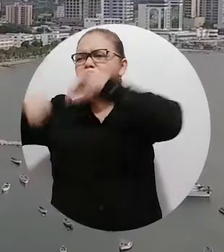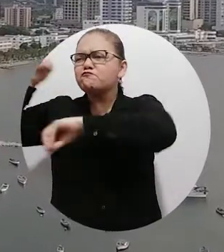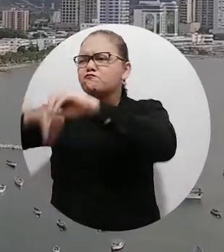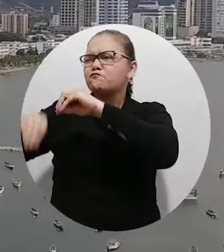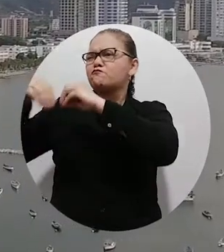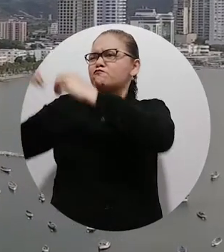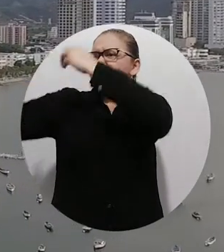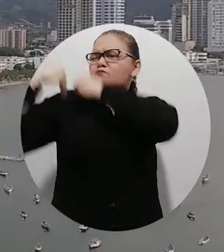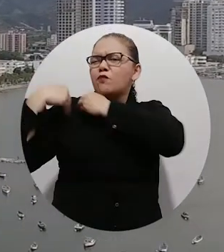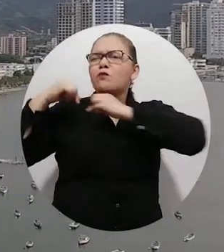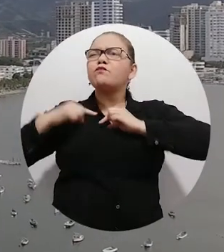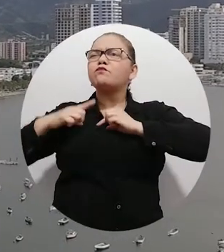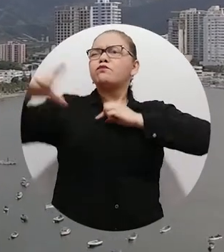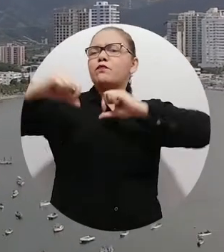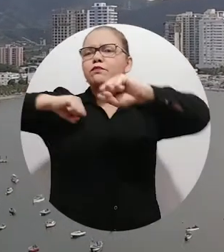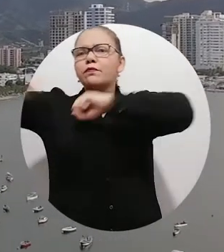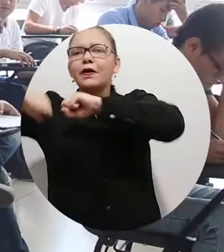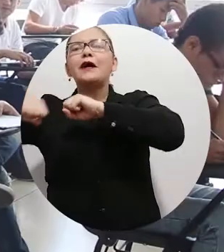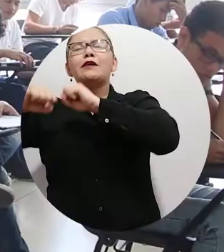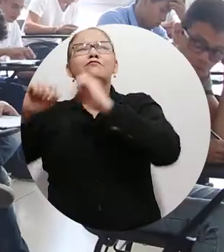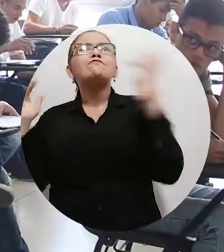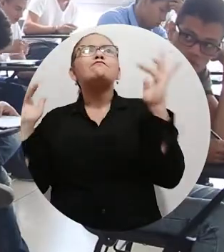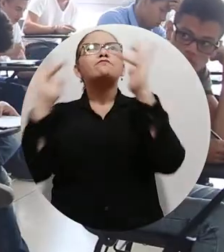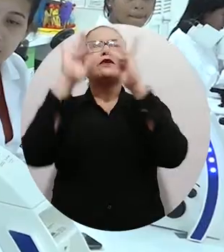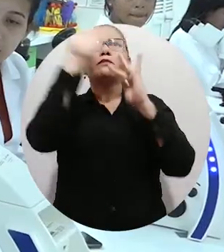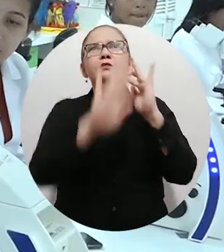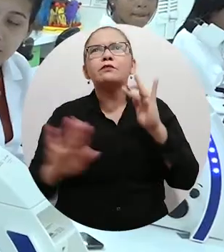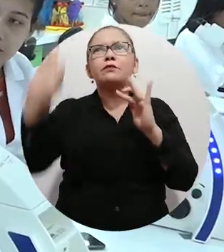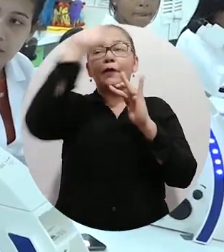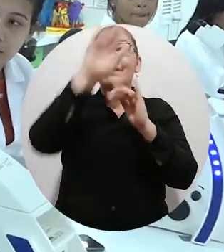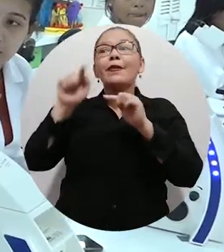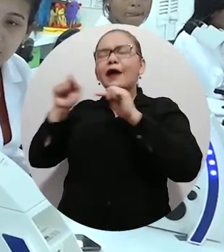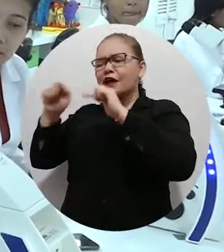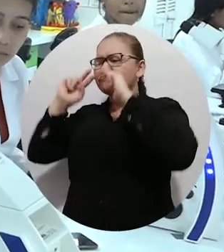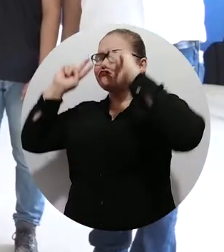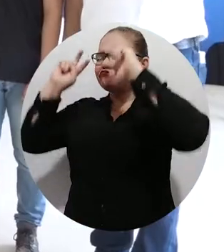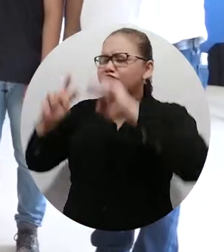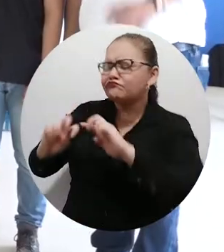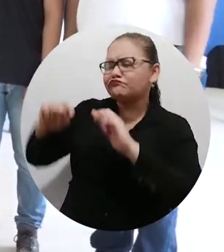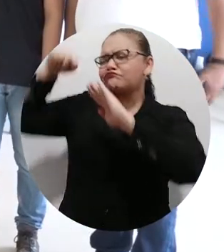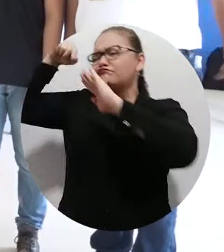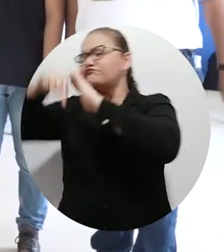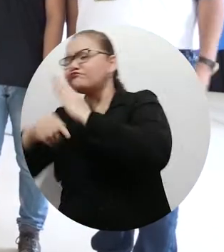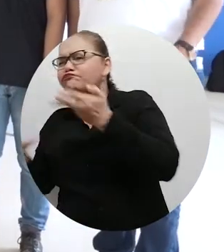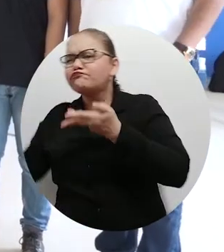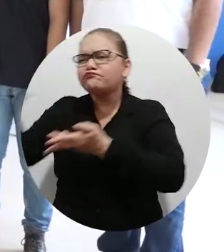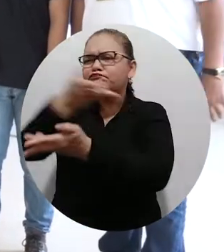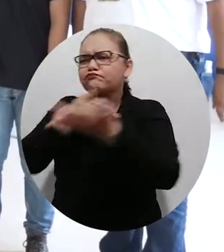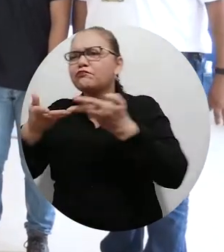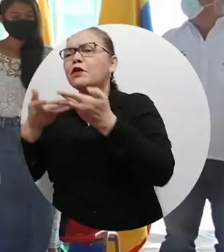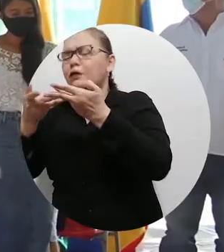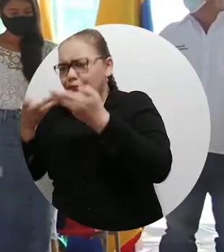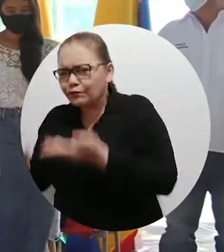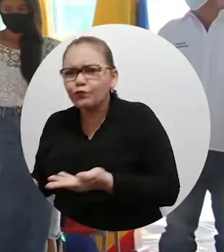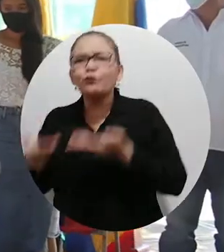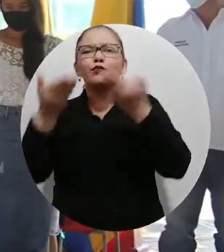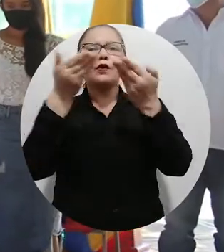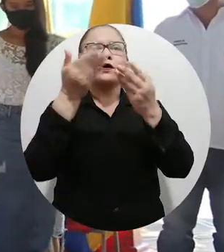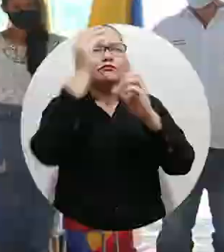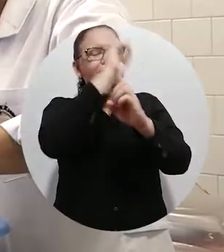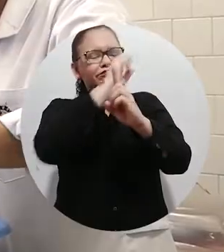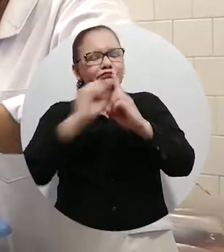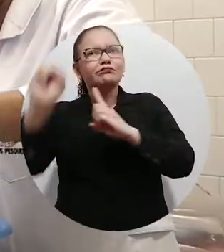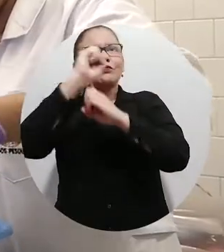necesidades del territorio y que sus acciones académicas, investigativas y de extensión movilizan el desarrollo y la transformación